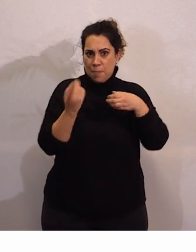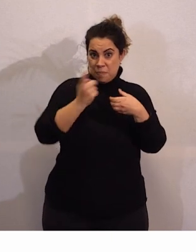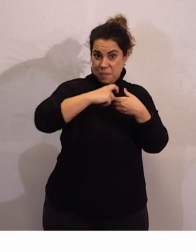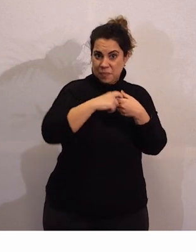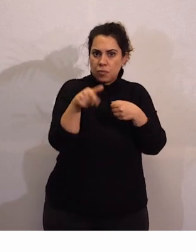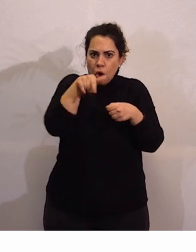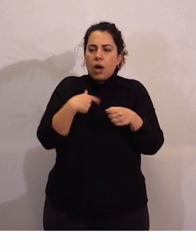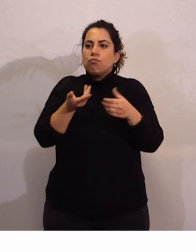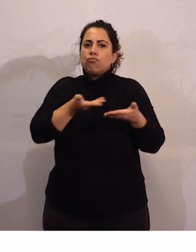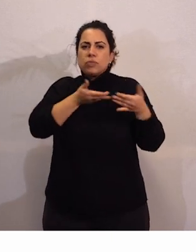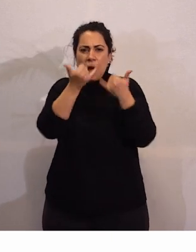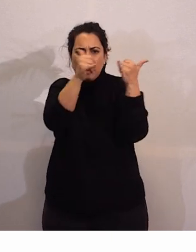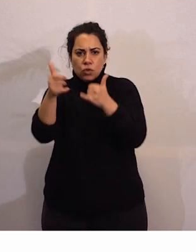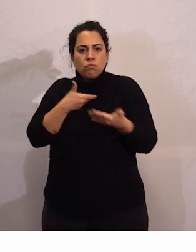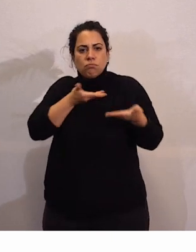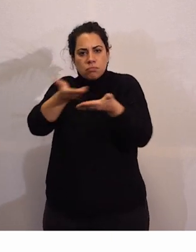distintos eventos.